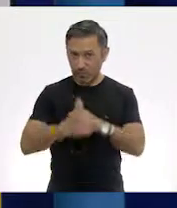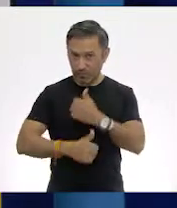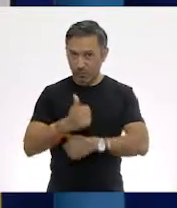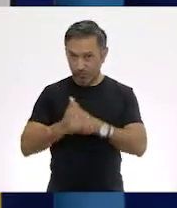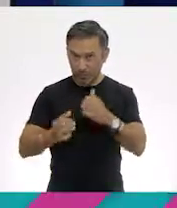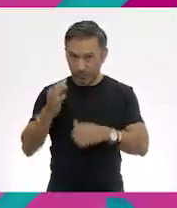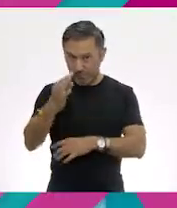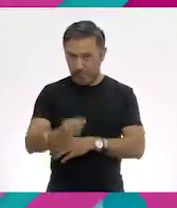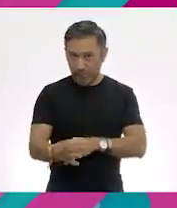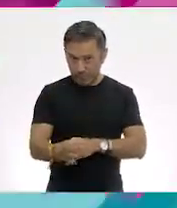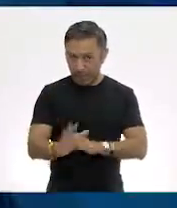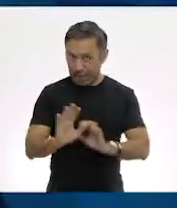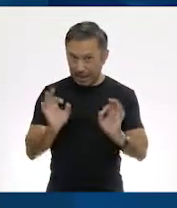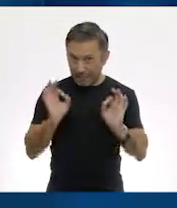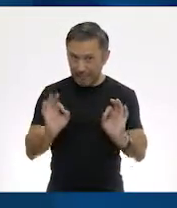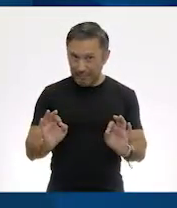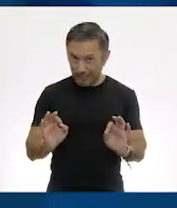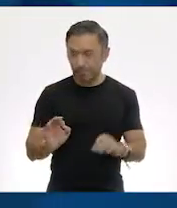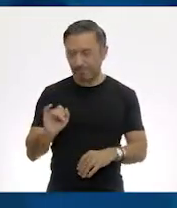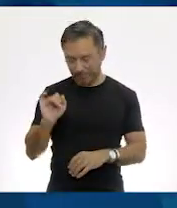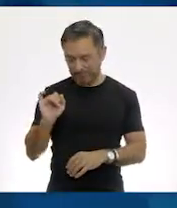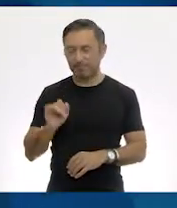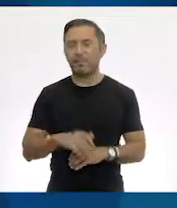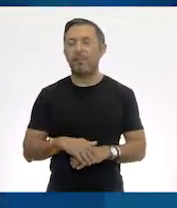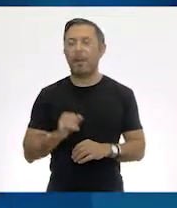Aquí vamos. Prevenidos.